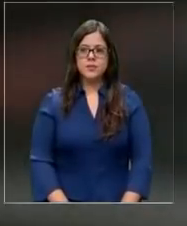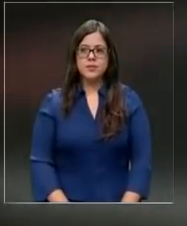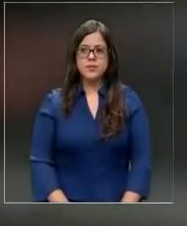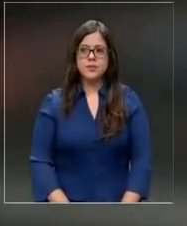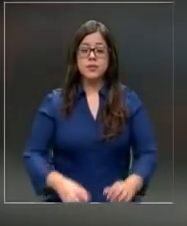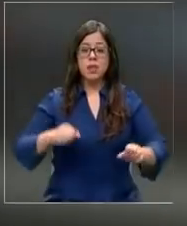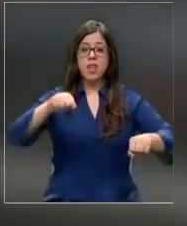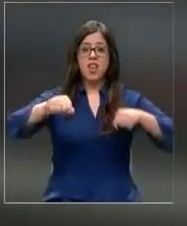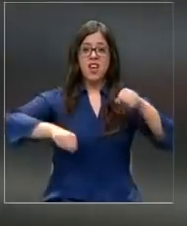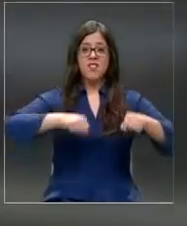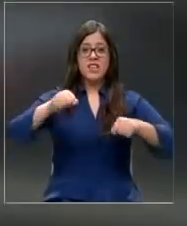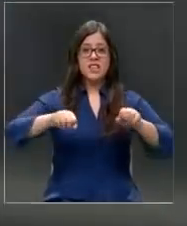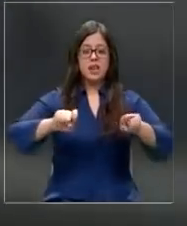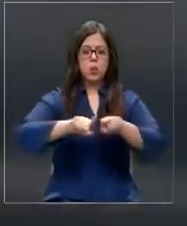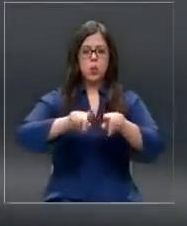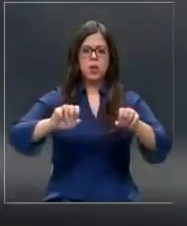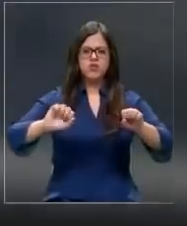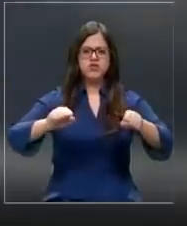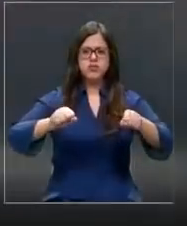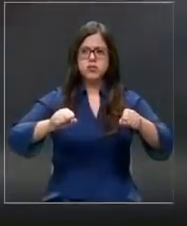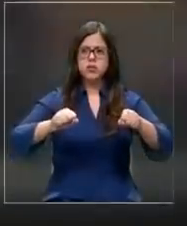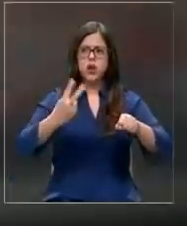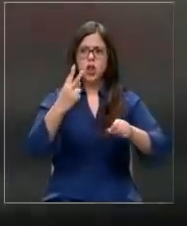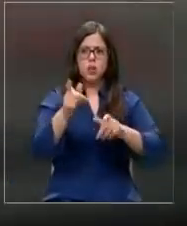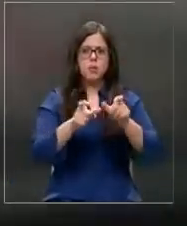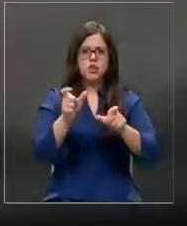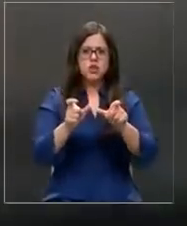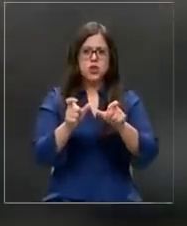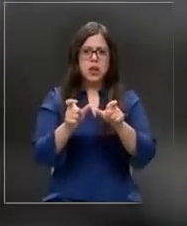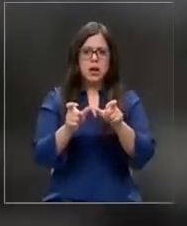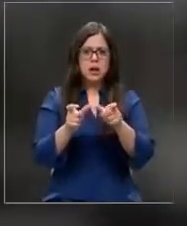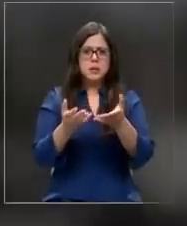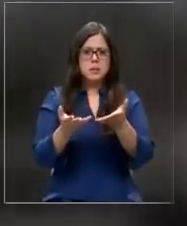Una bicicleta con motor con dos personas por la autopista.